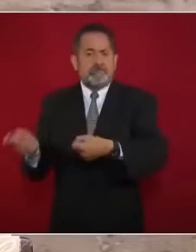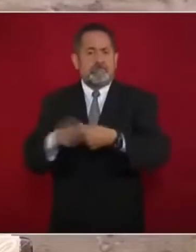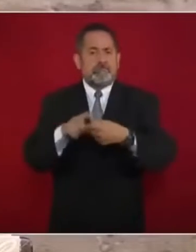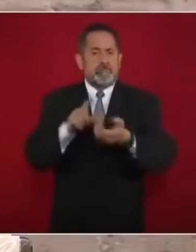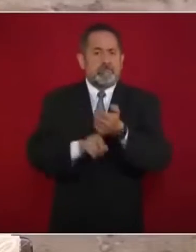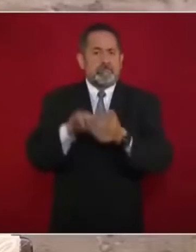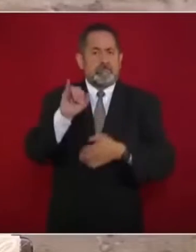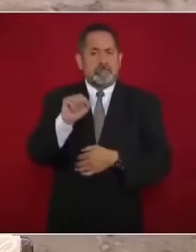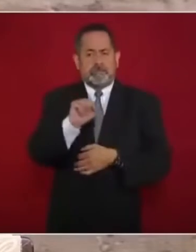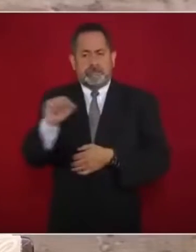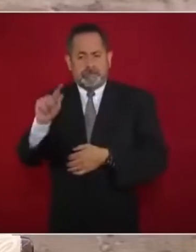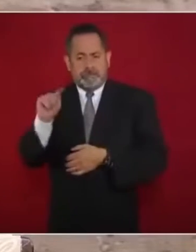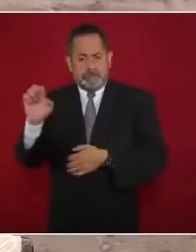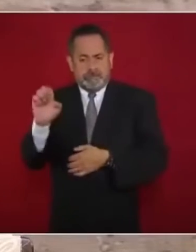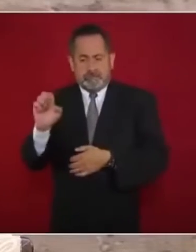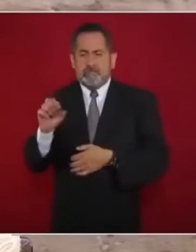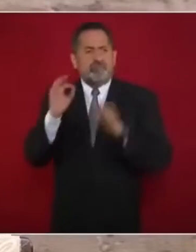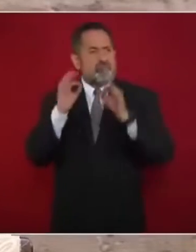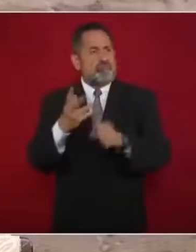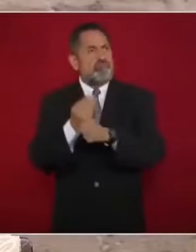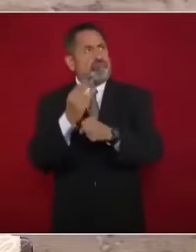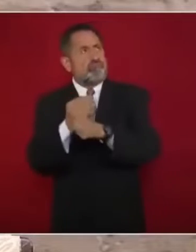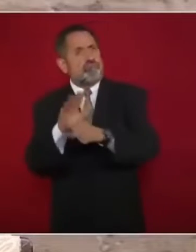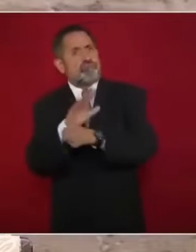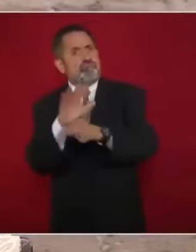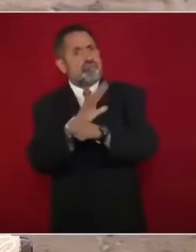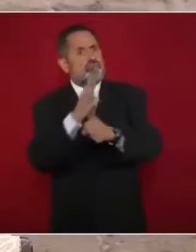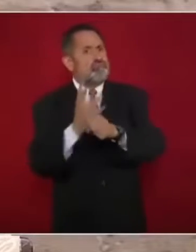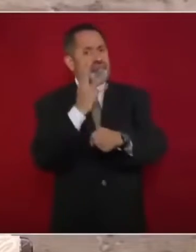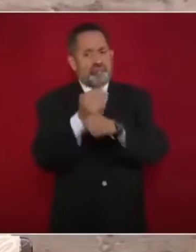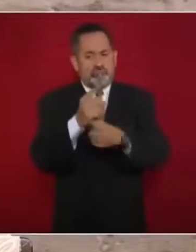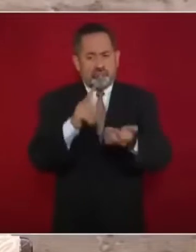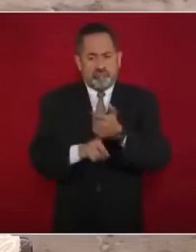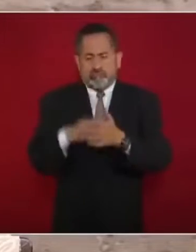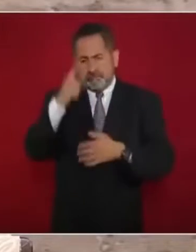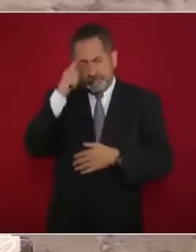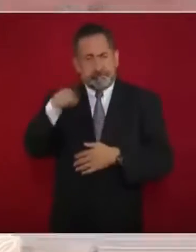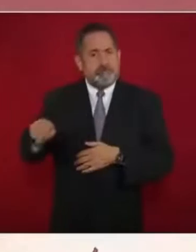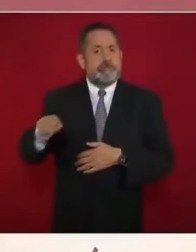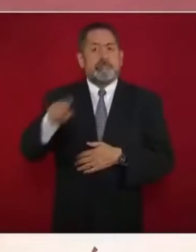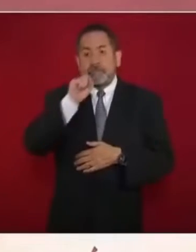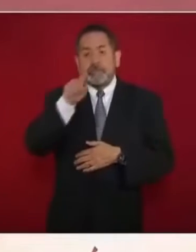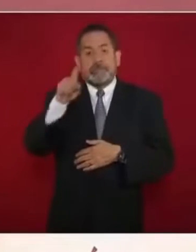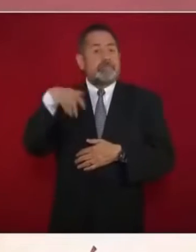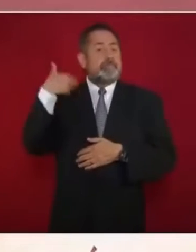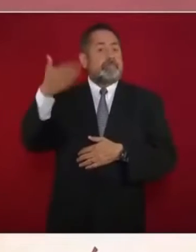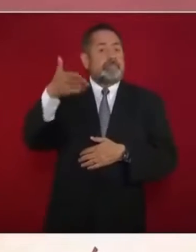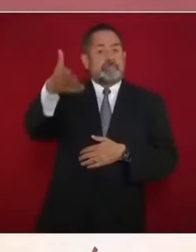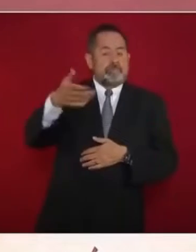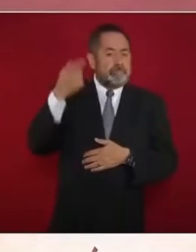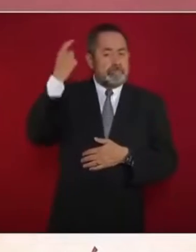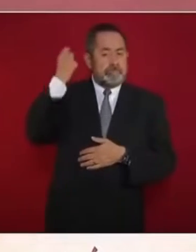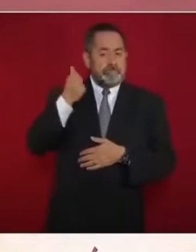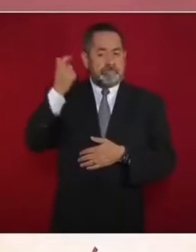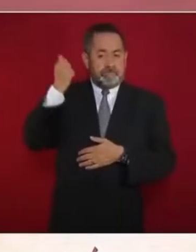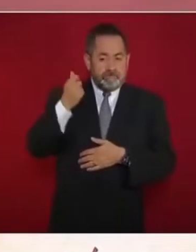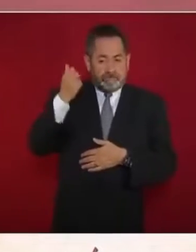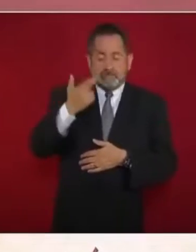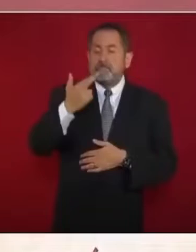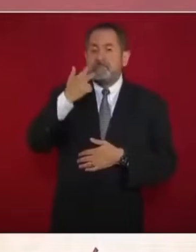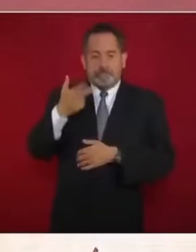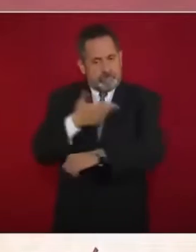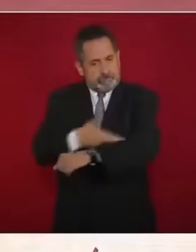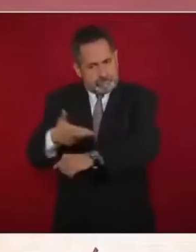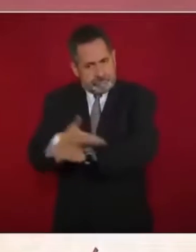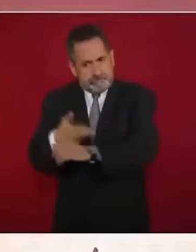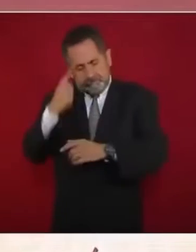Su decisión de reformar el sistema de pensiones que permita elevar la calidad de vida